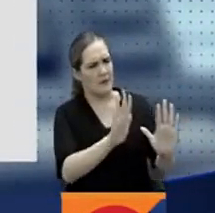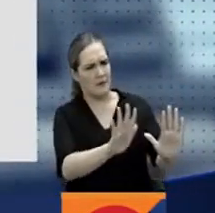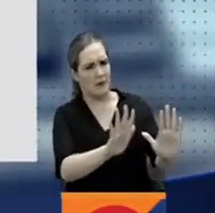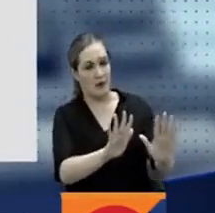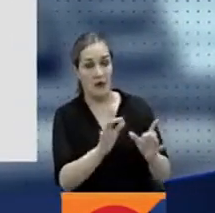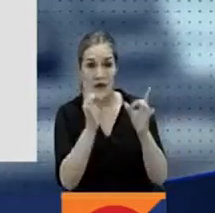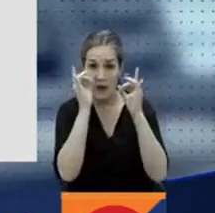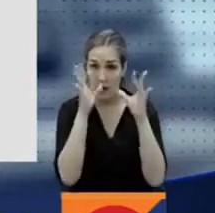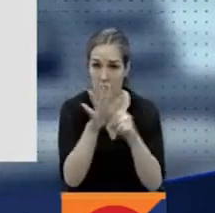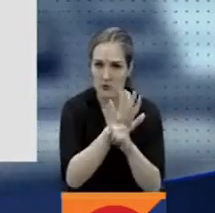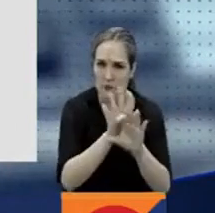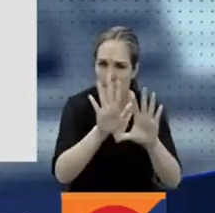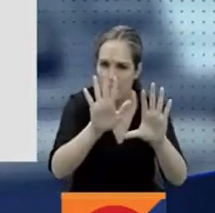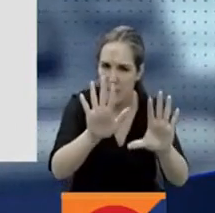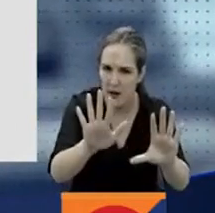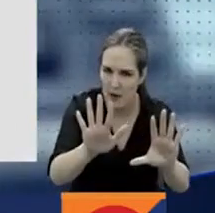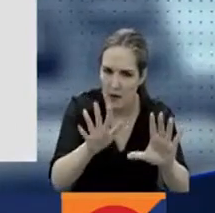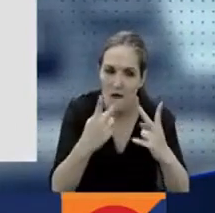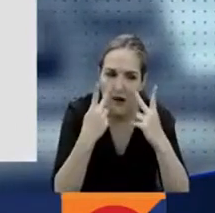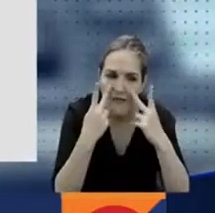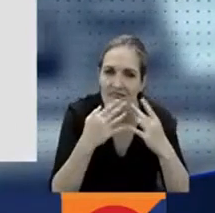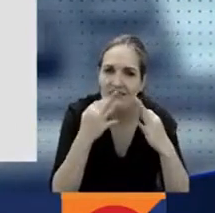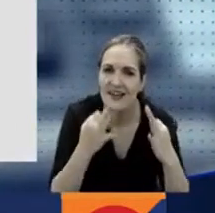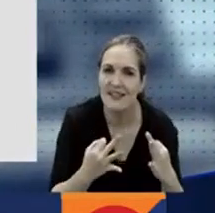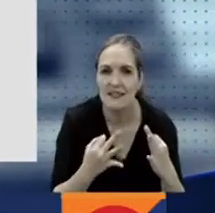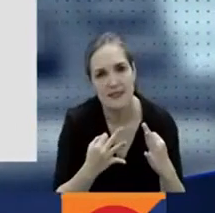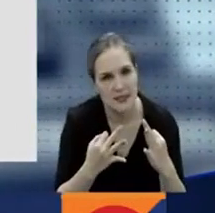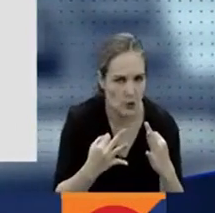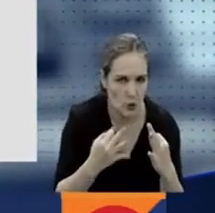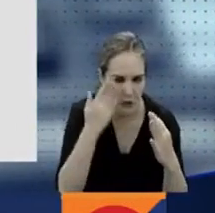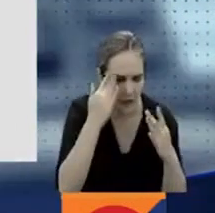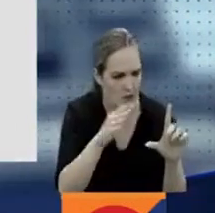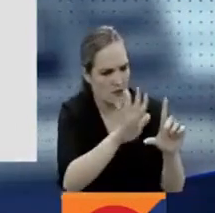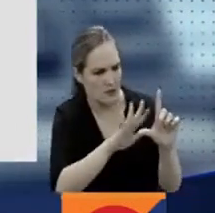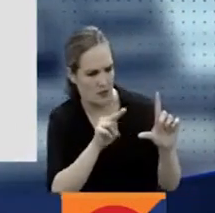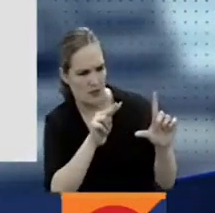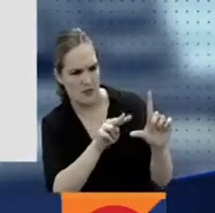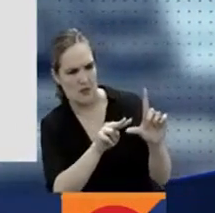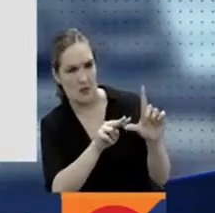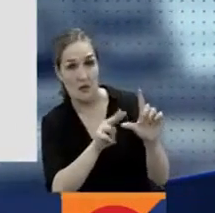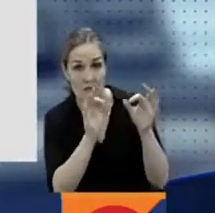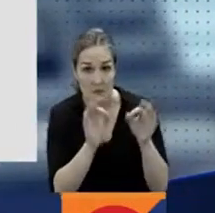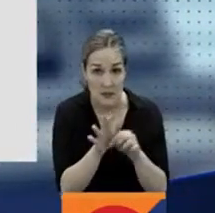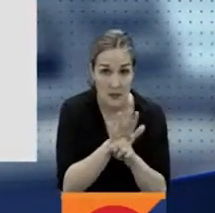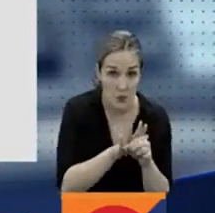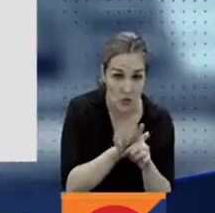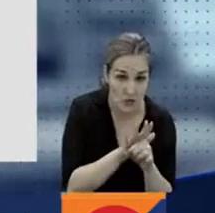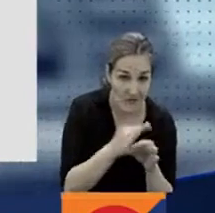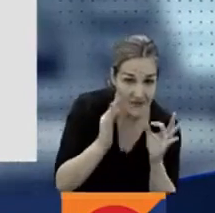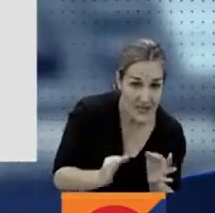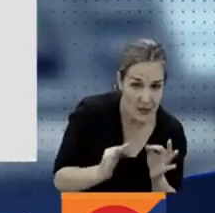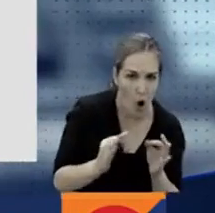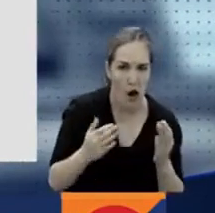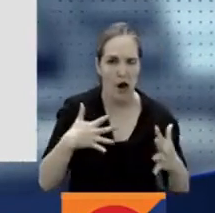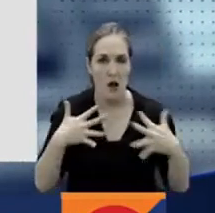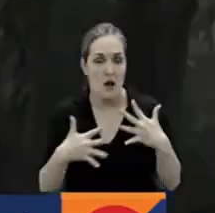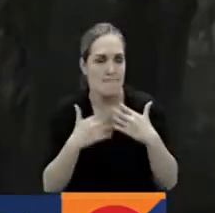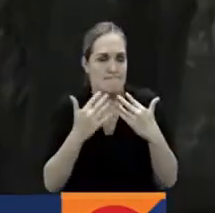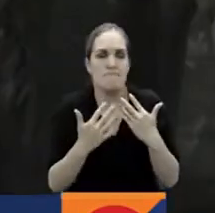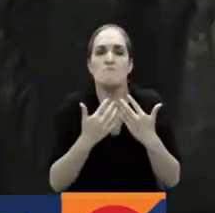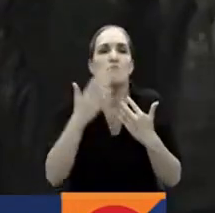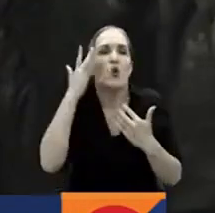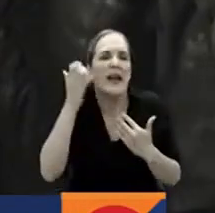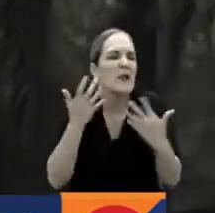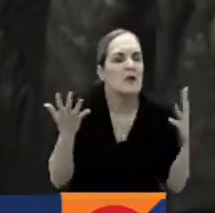terribles pero primero tenemos que verificar la veracidad para luego determinar si tuvo lugar o no si fue así dónde y por quién.